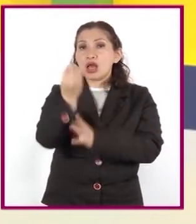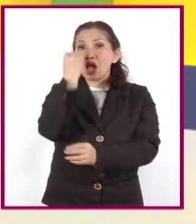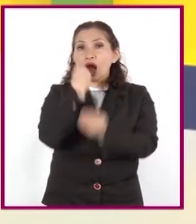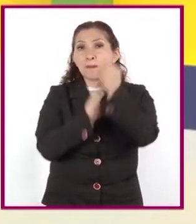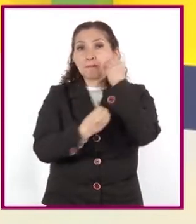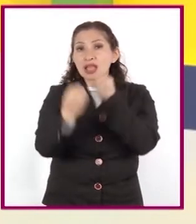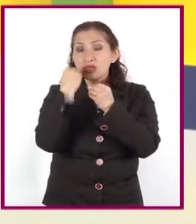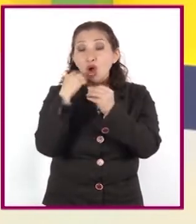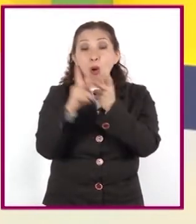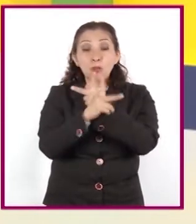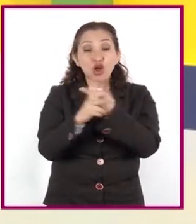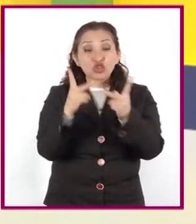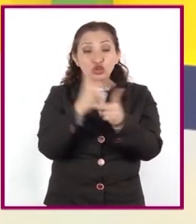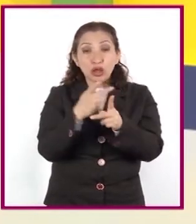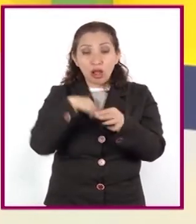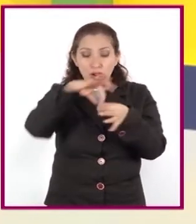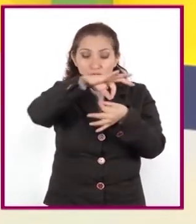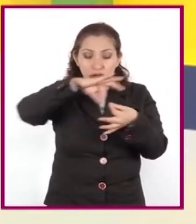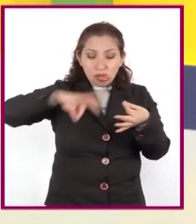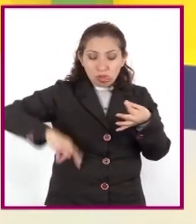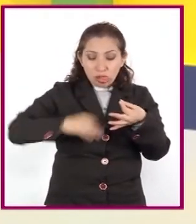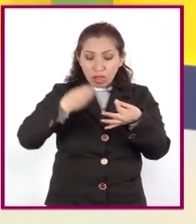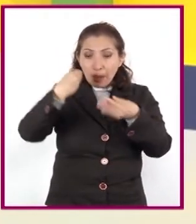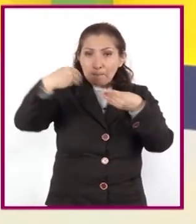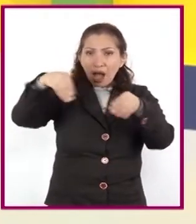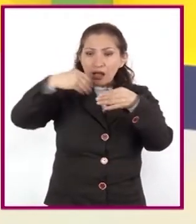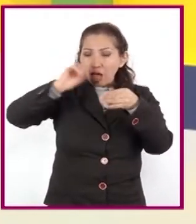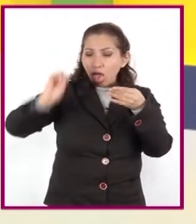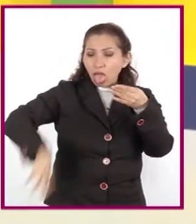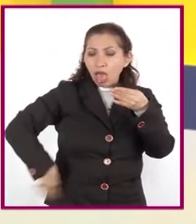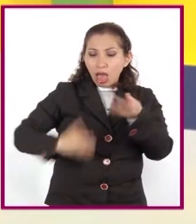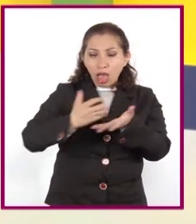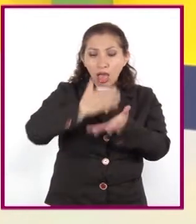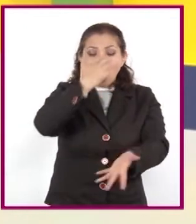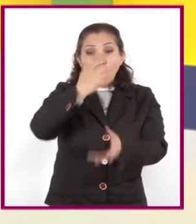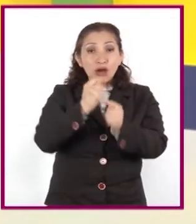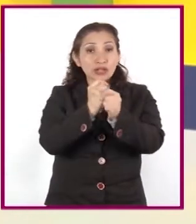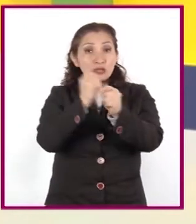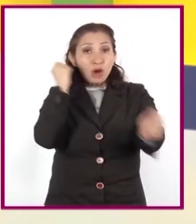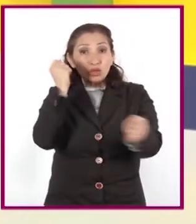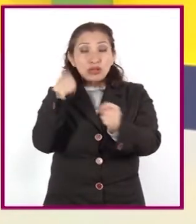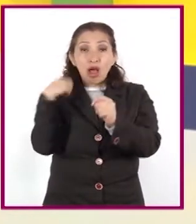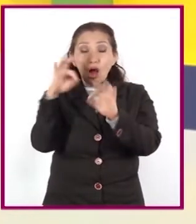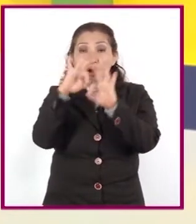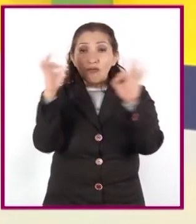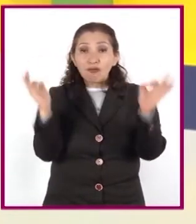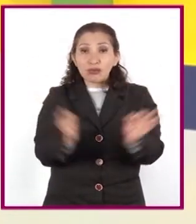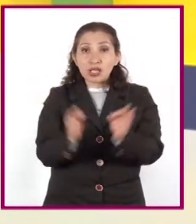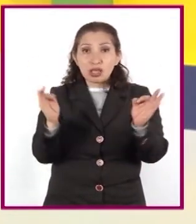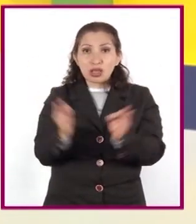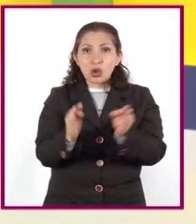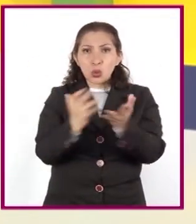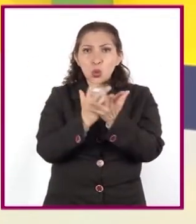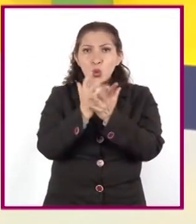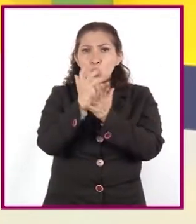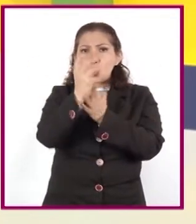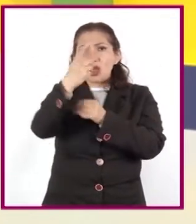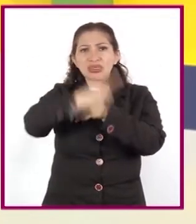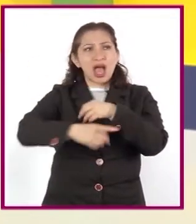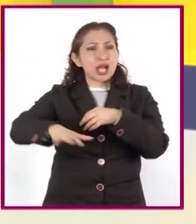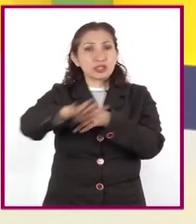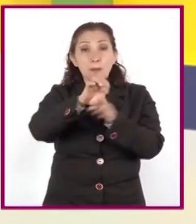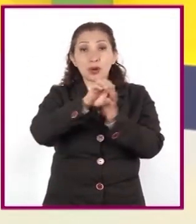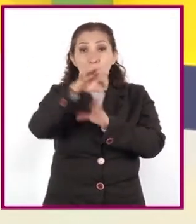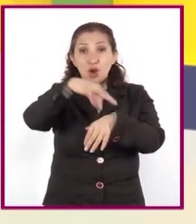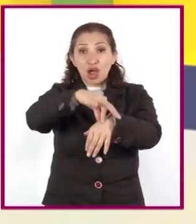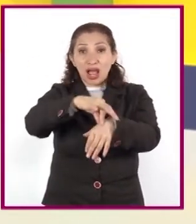y otros productos cuya obtención, empaque, transporte y refrigeración tiene un alto impacto, como